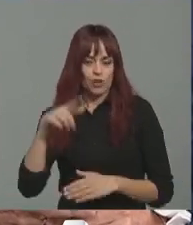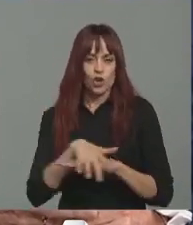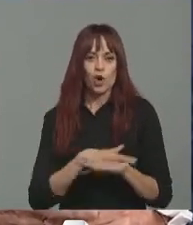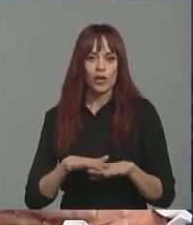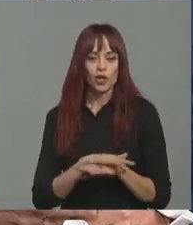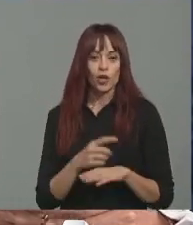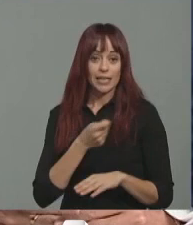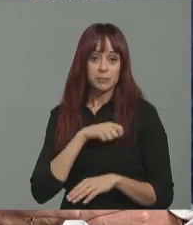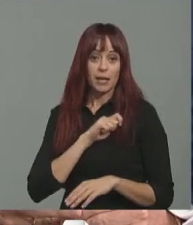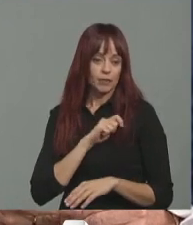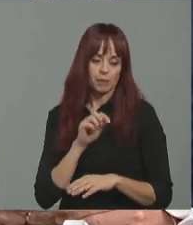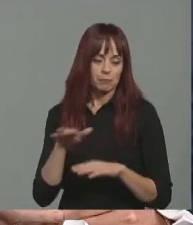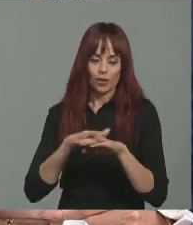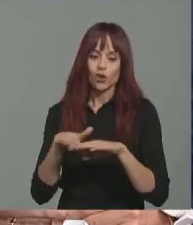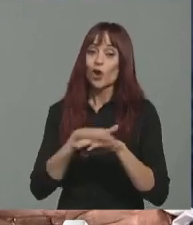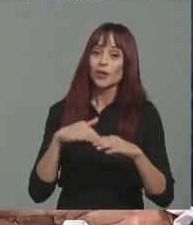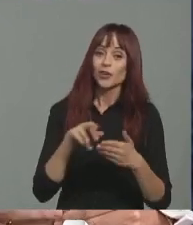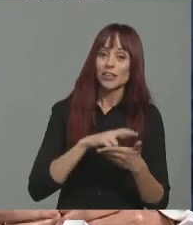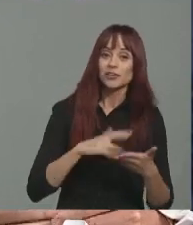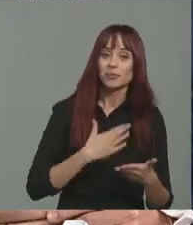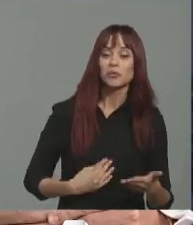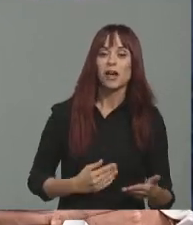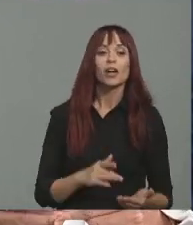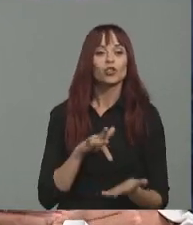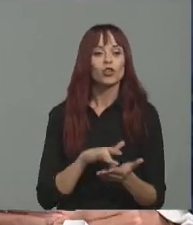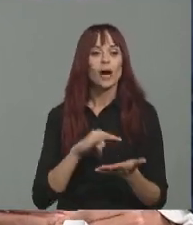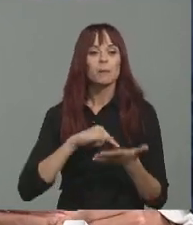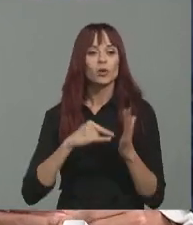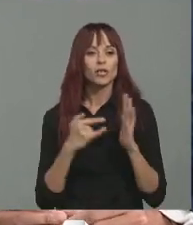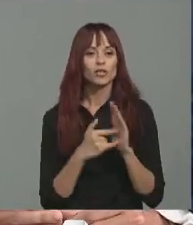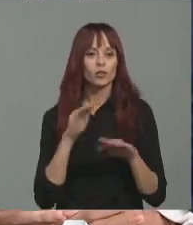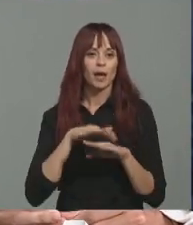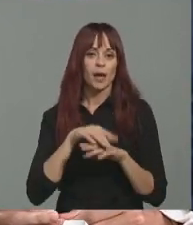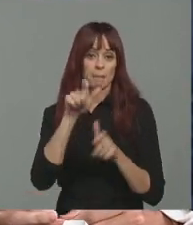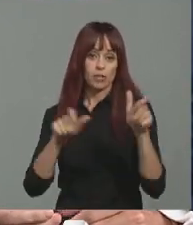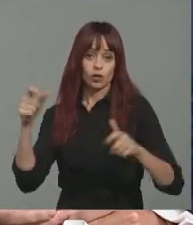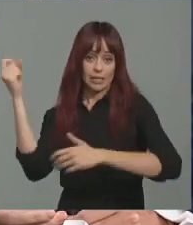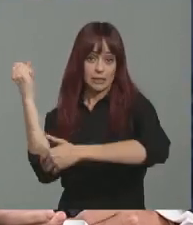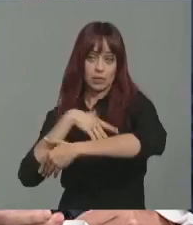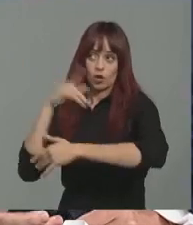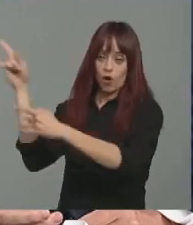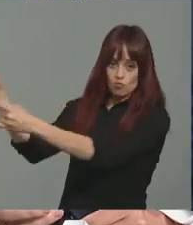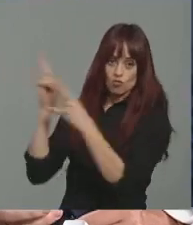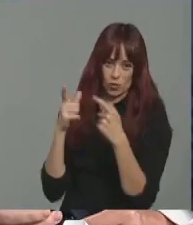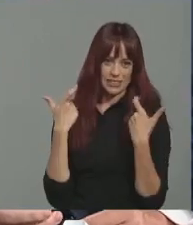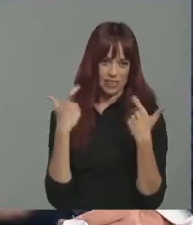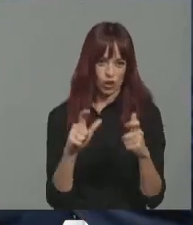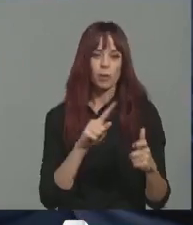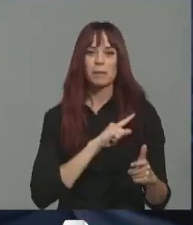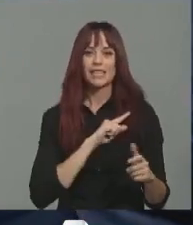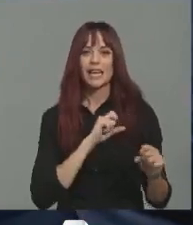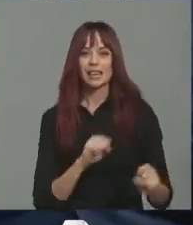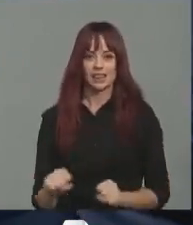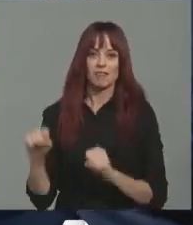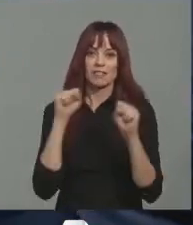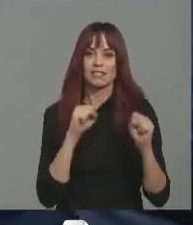regional está inmerso en un proyecto para atraer inversores hacia un sector, el militar de la defensa,